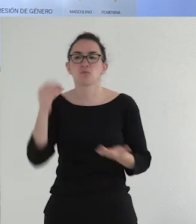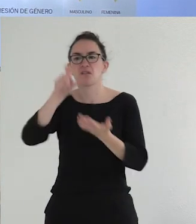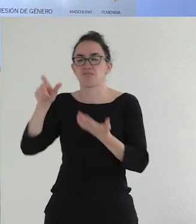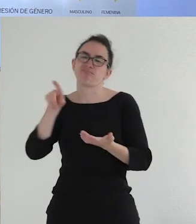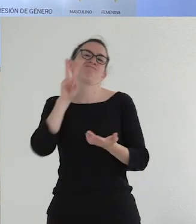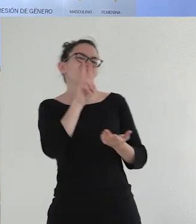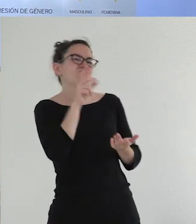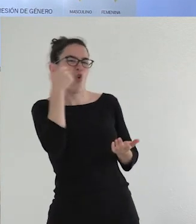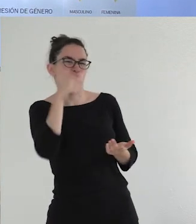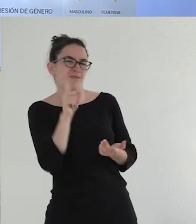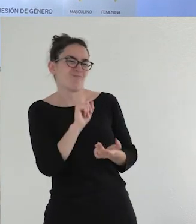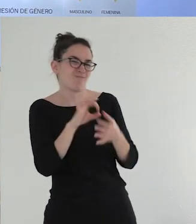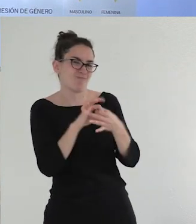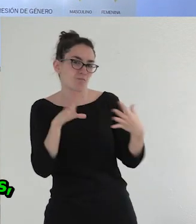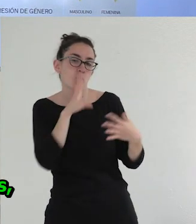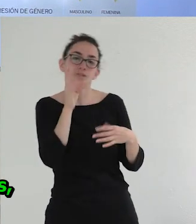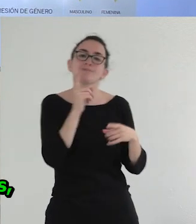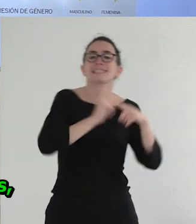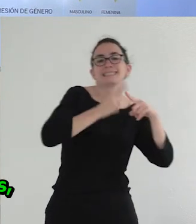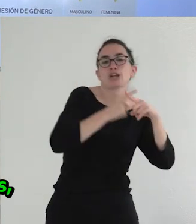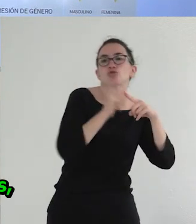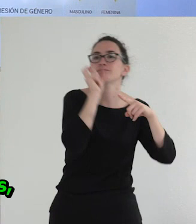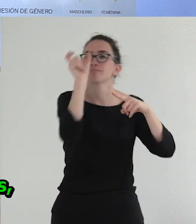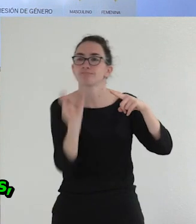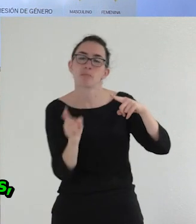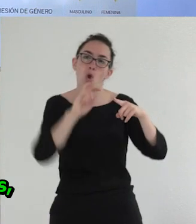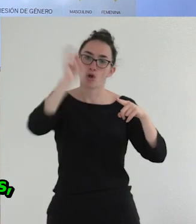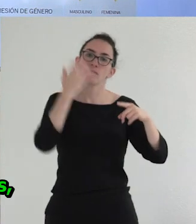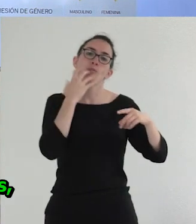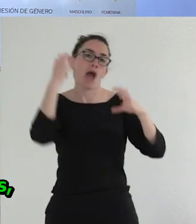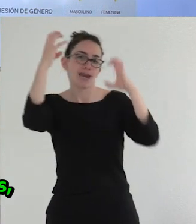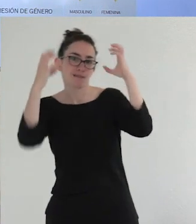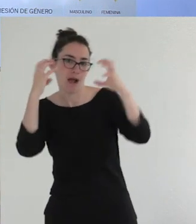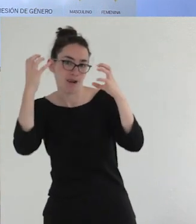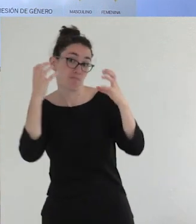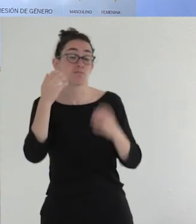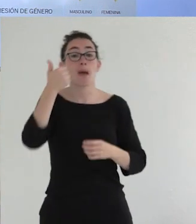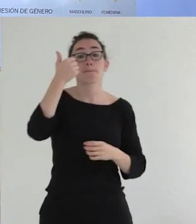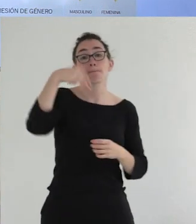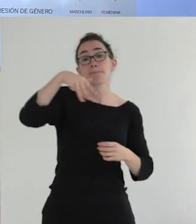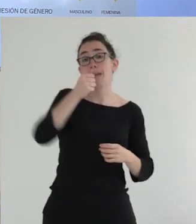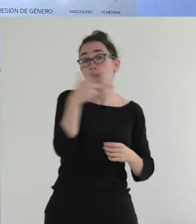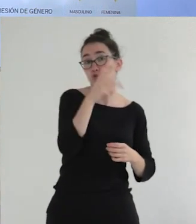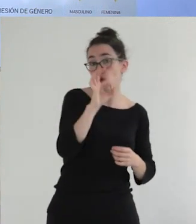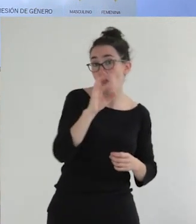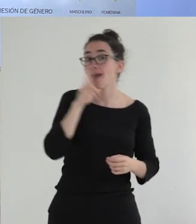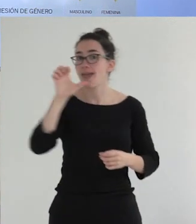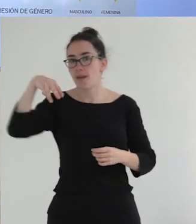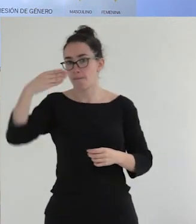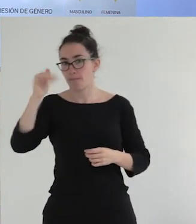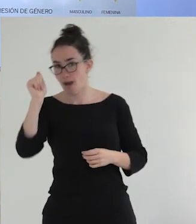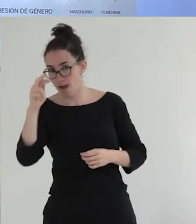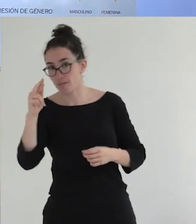¿no? Bueno, pues busquemos para el sexo biológico unas categorías quizá más como animales, que podrían ser pues macho o hembra. Y la categoría de género subdividámosla en